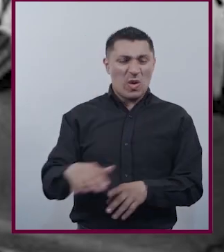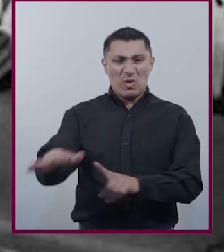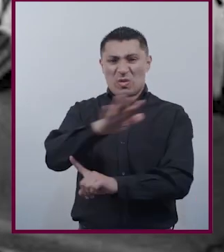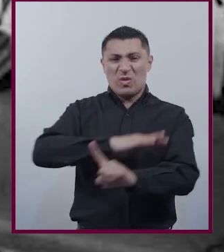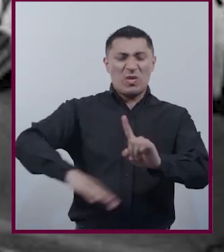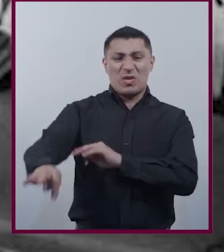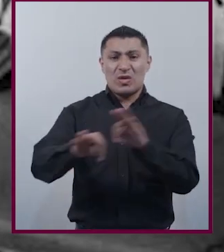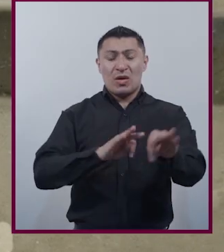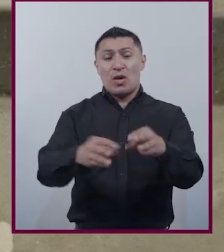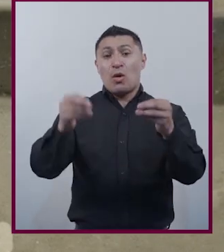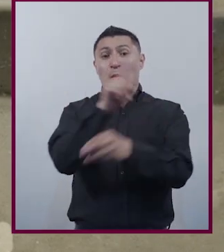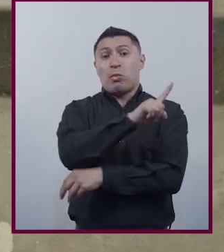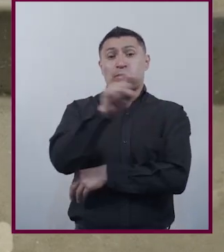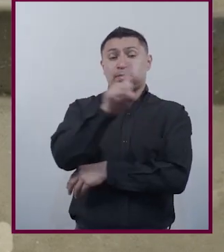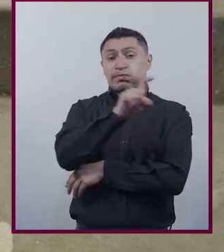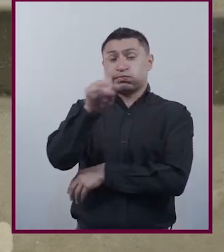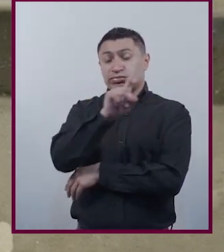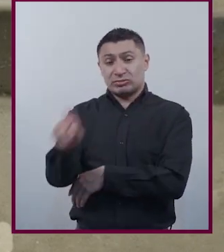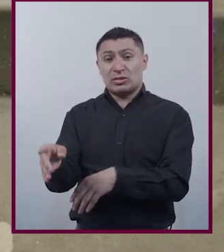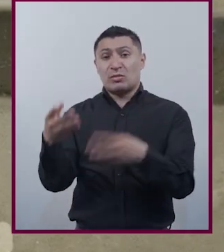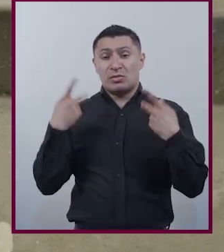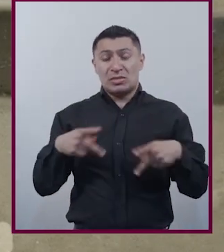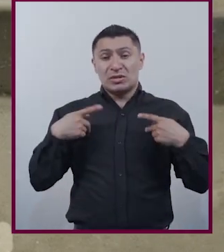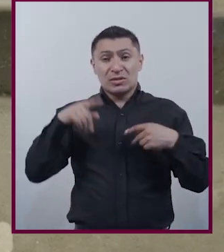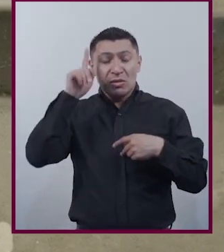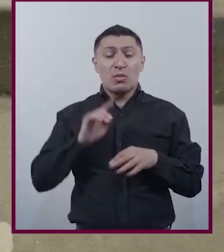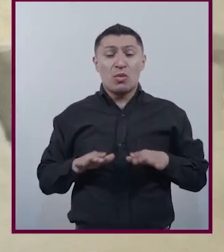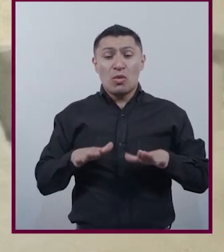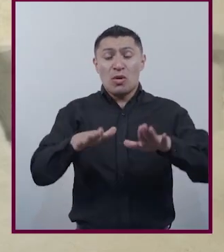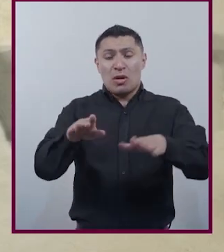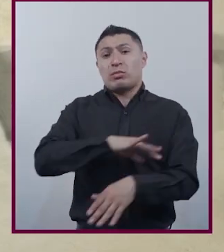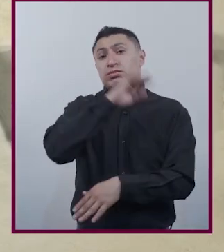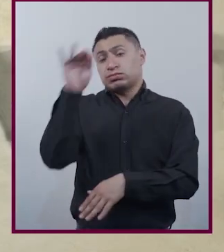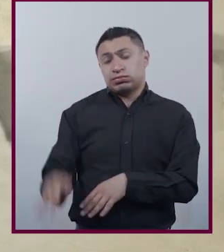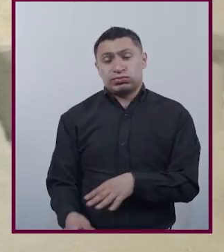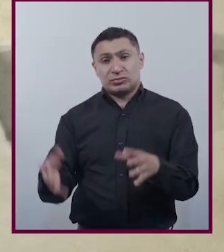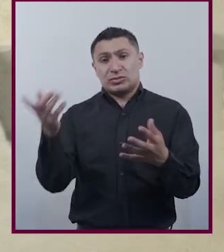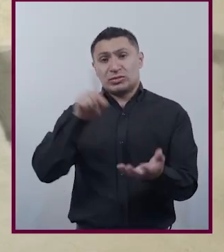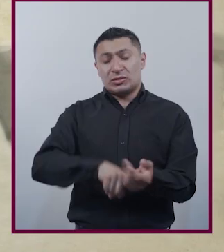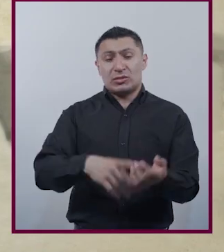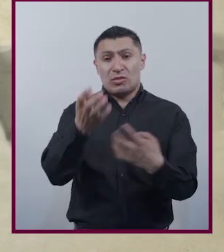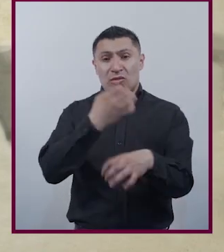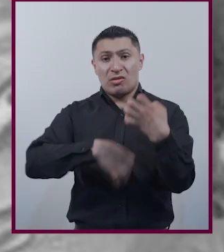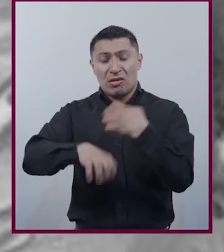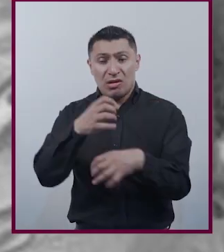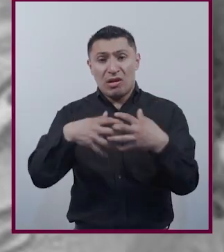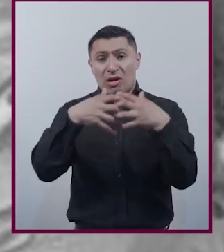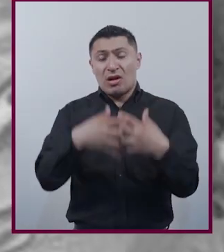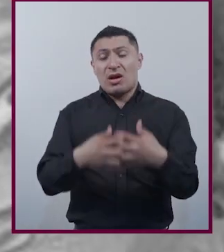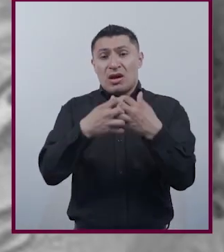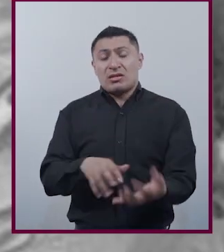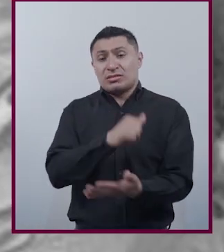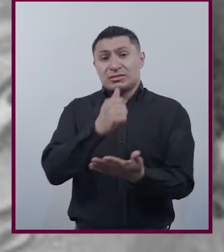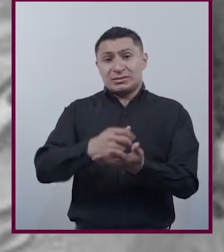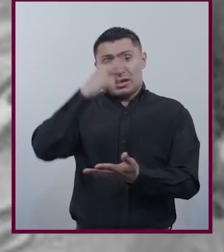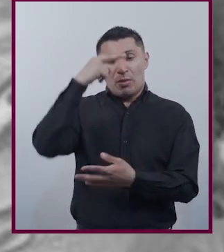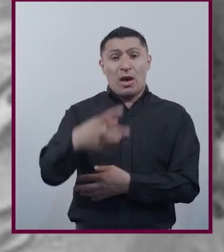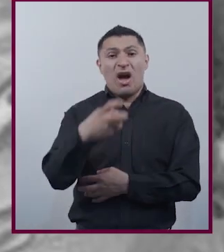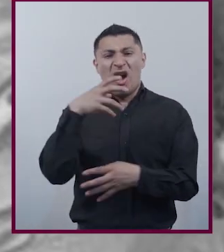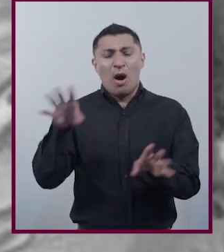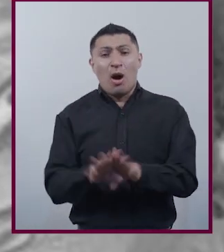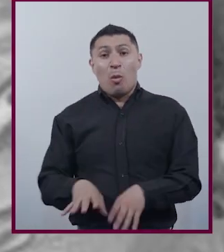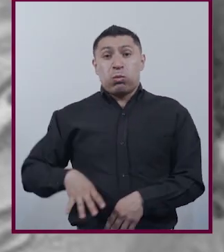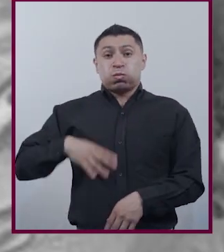cientos de costureras que murieron atrapadas y sepultadas en fábricas de la Ciudad de México Esto provocó una